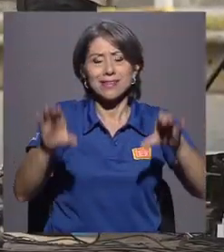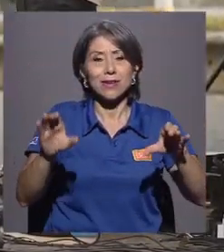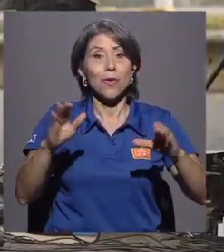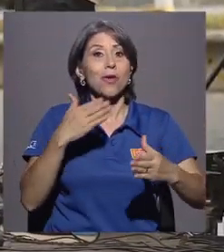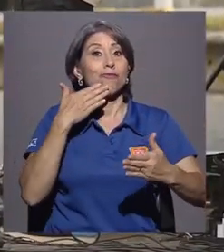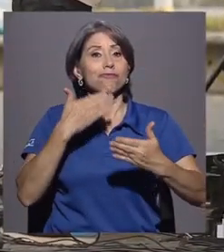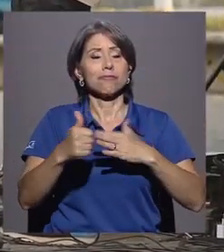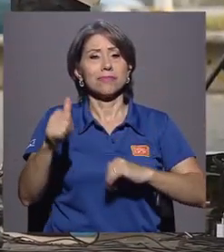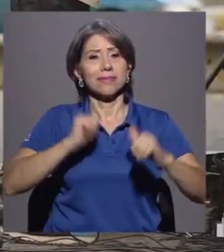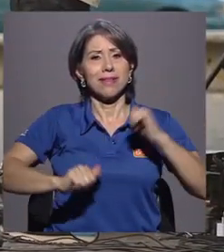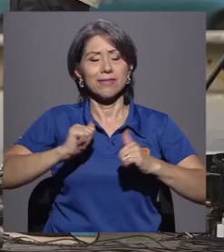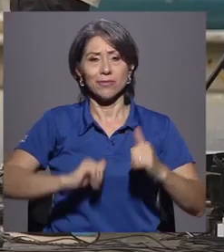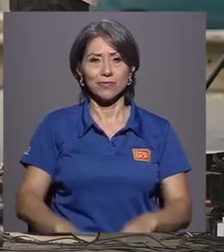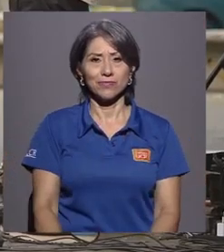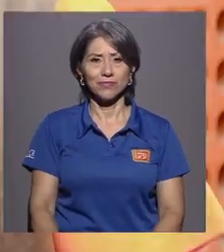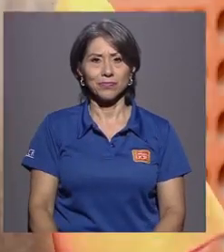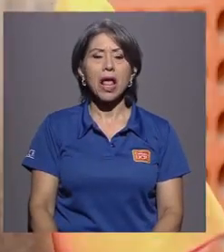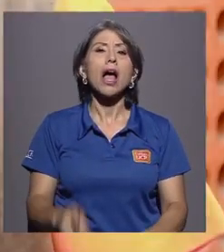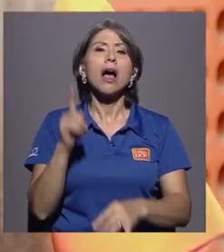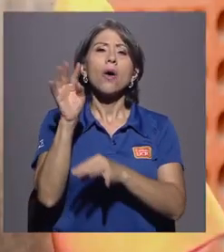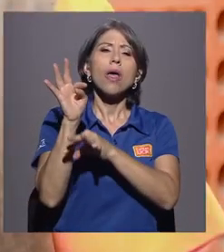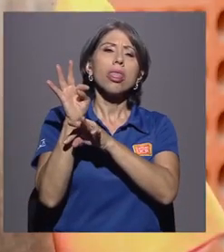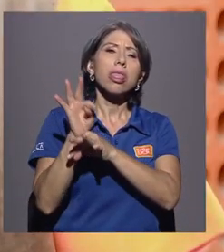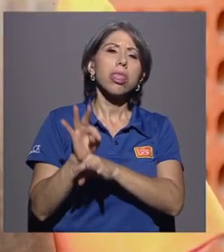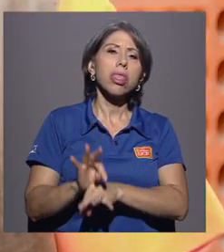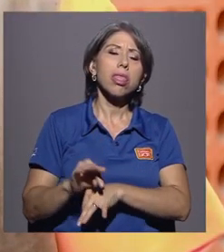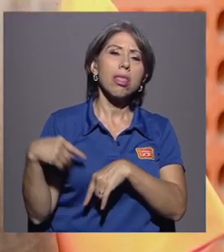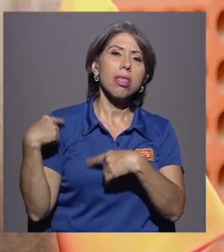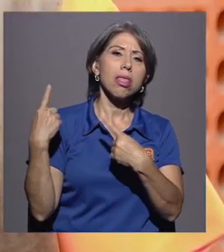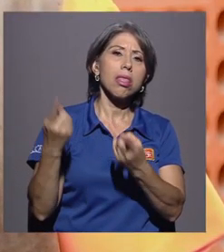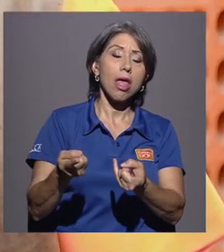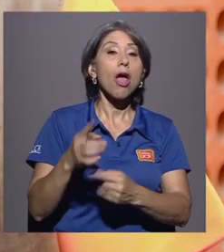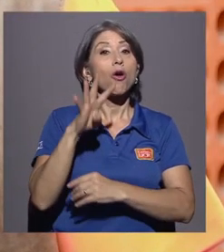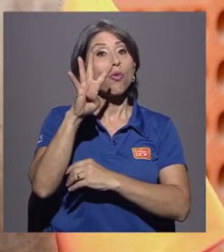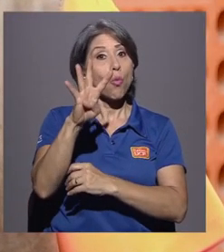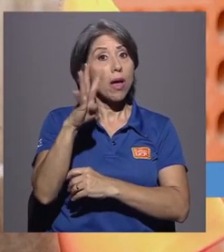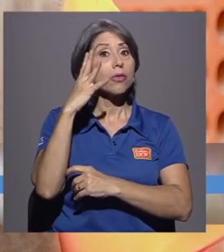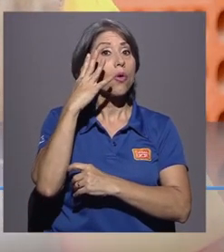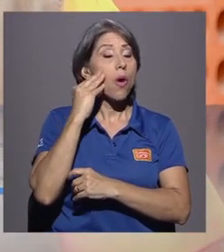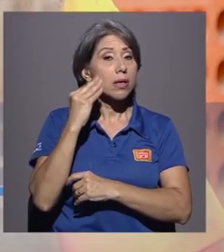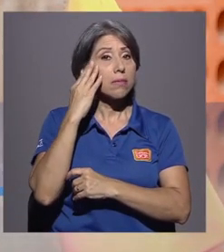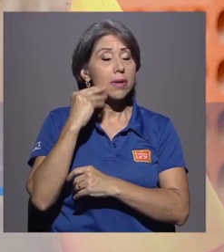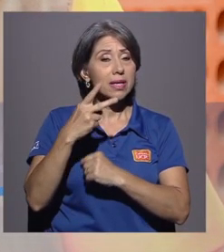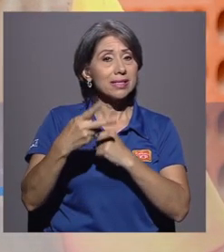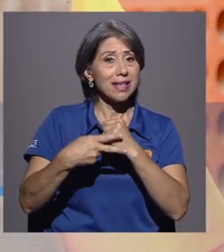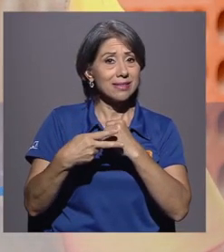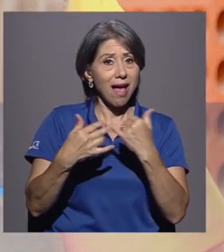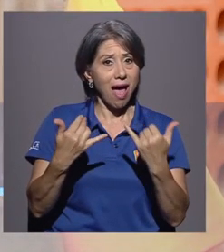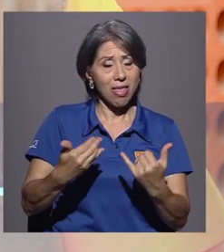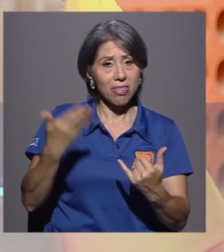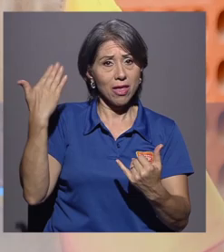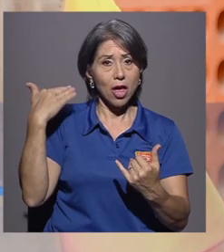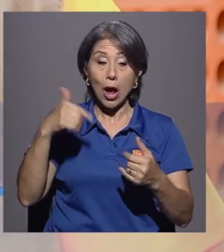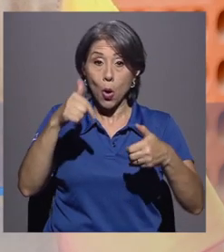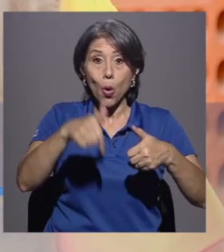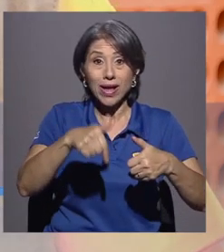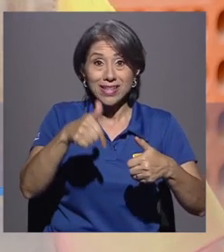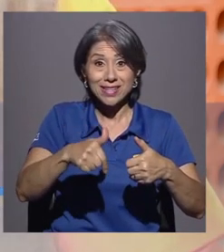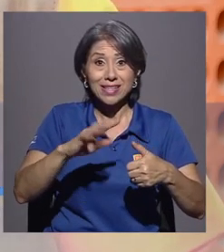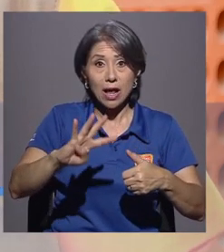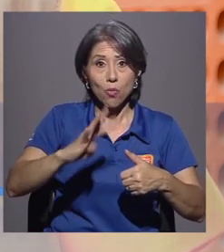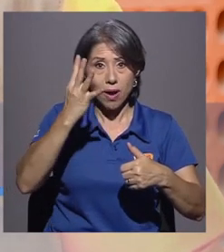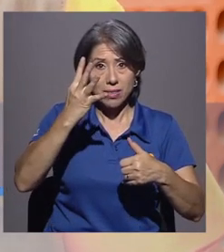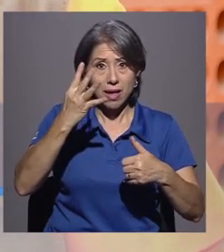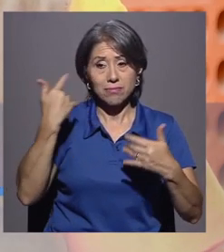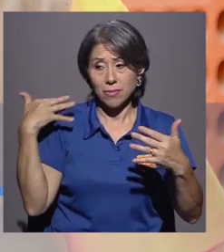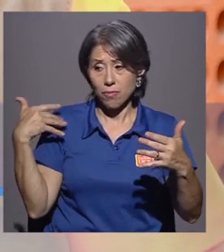y buen teatro. Tiene una tradición porque hay cuatro experiencias anteriores o esta es la cuarta de una tetralogía.